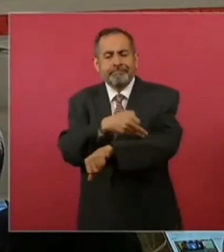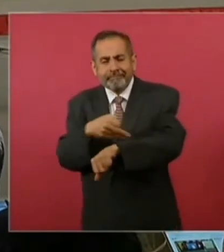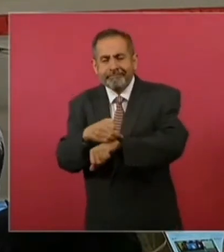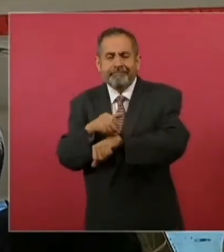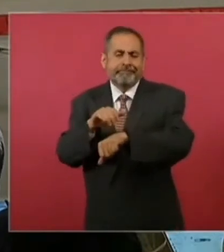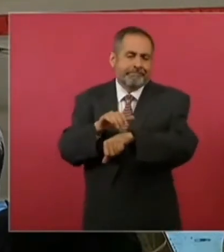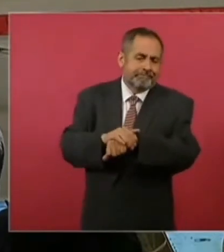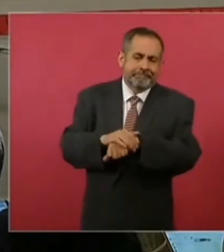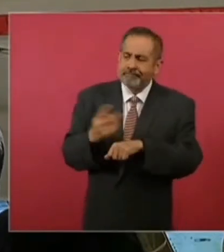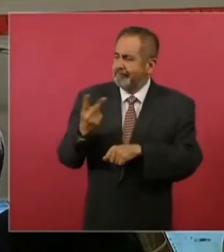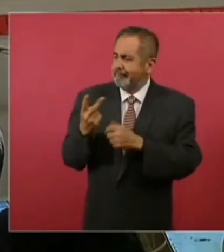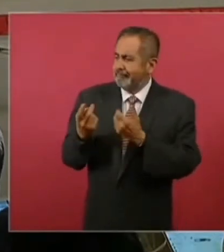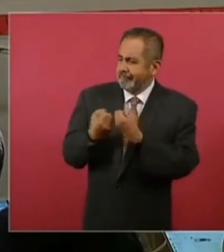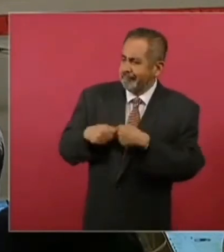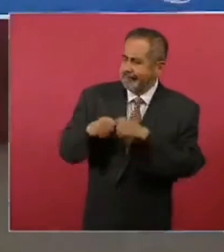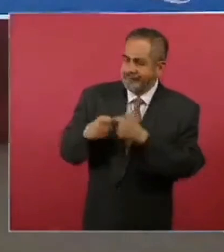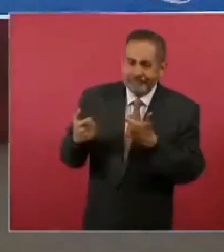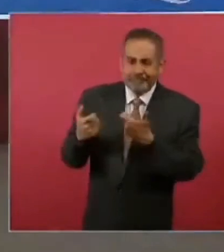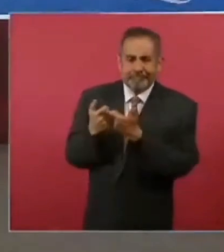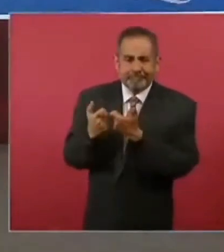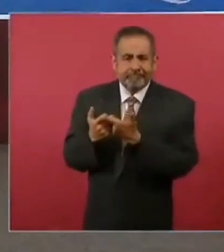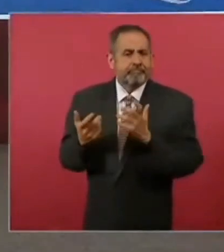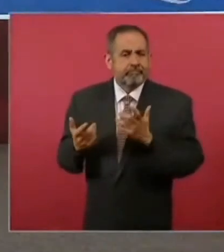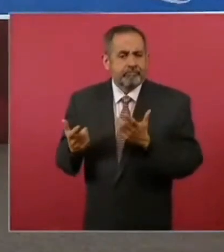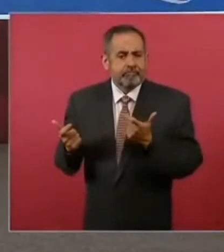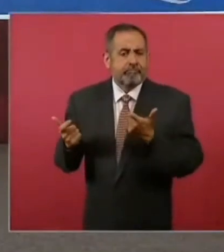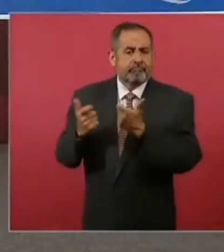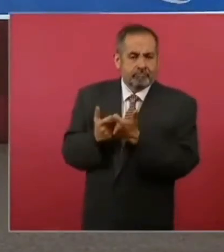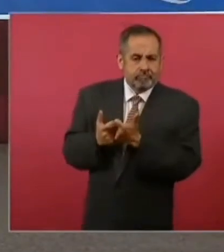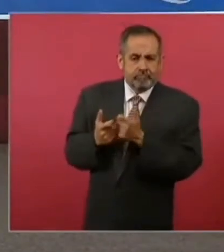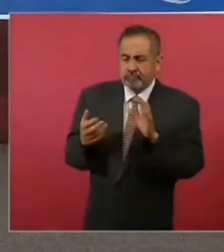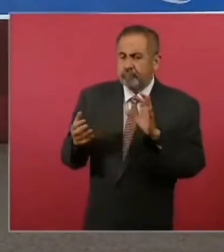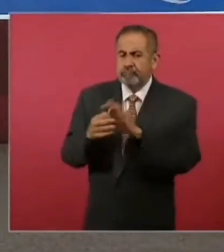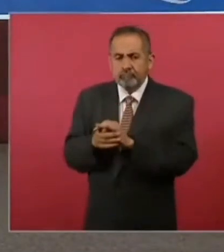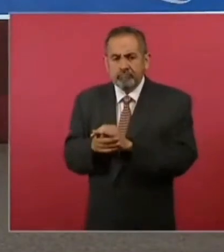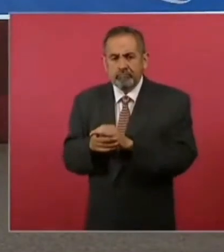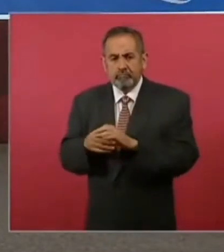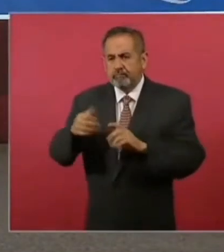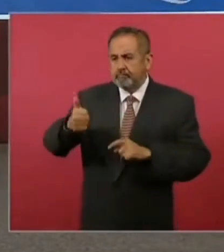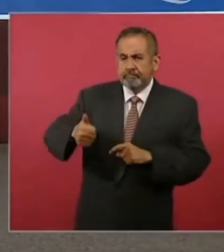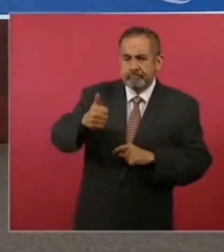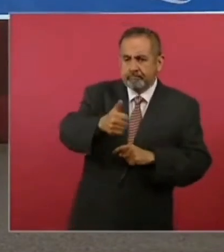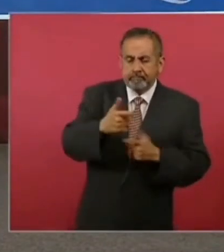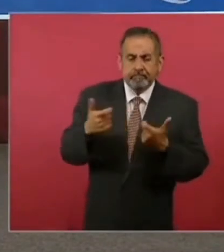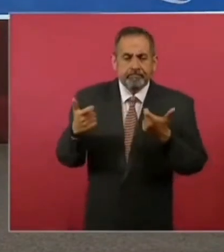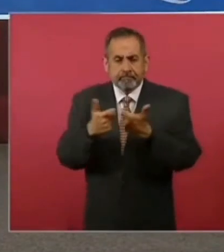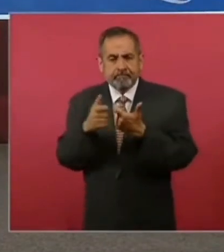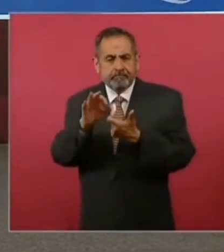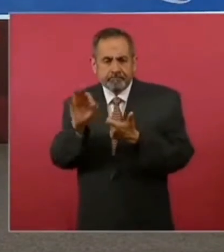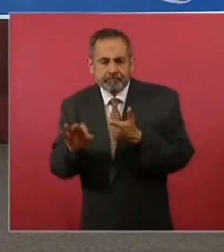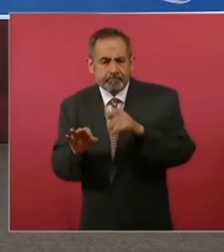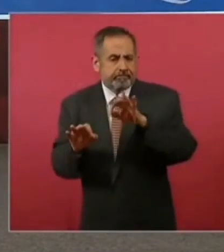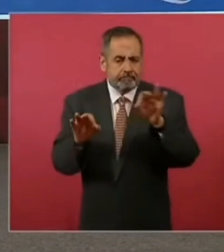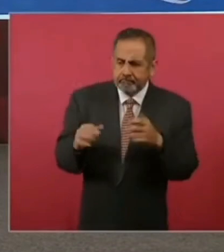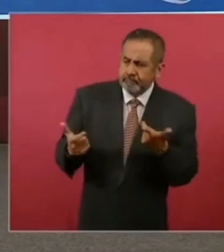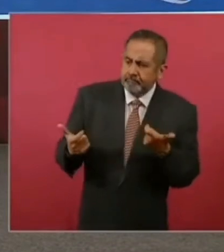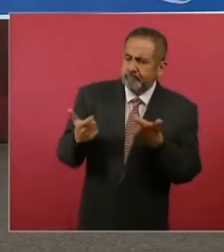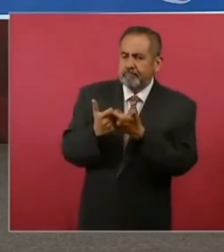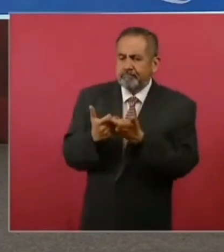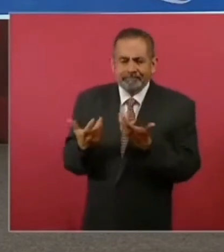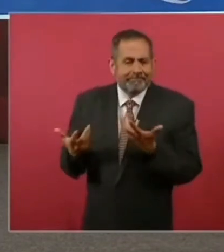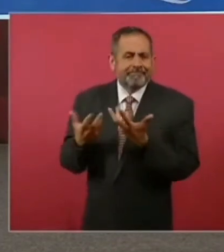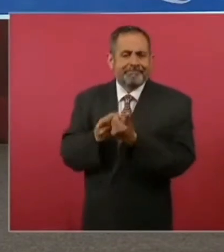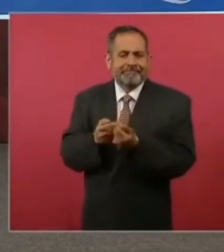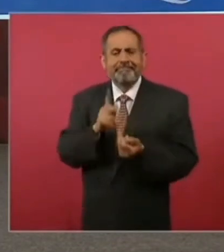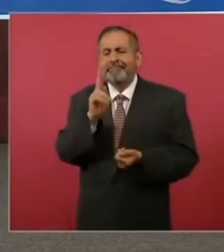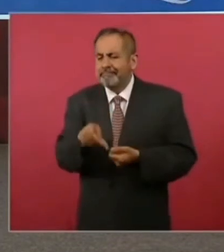hacer una empresa. No es que a fuerza todos tenemos que poner lo mismo. Cada quien pone lo que tiene. Alguien va a incorporar un